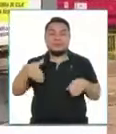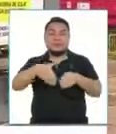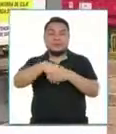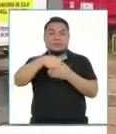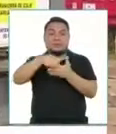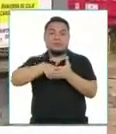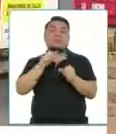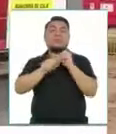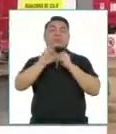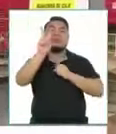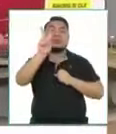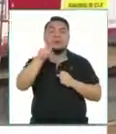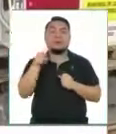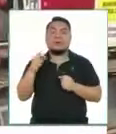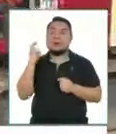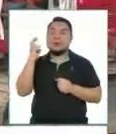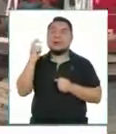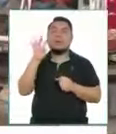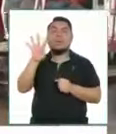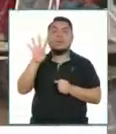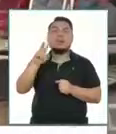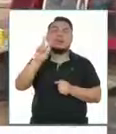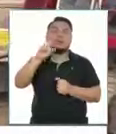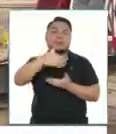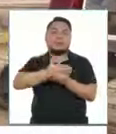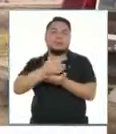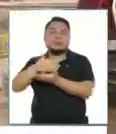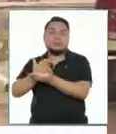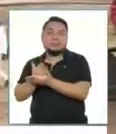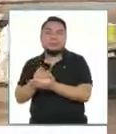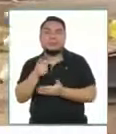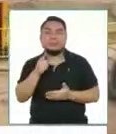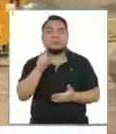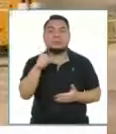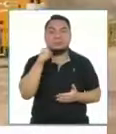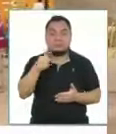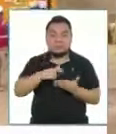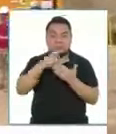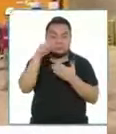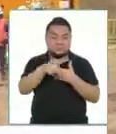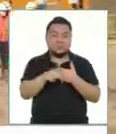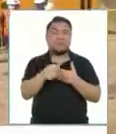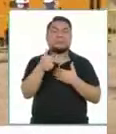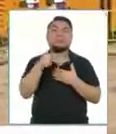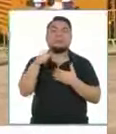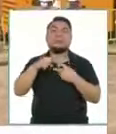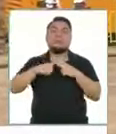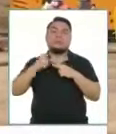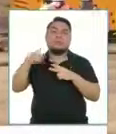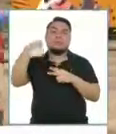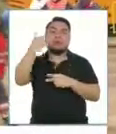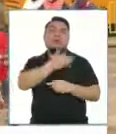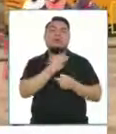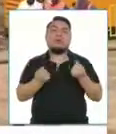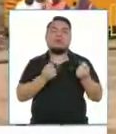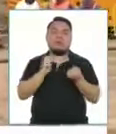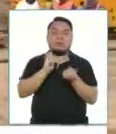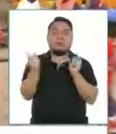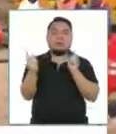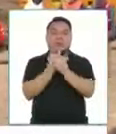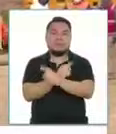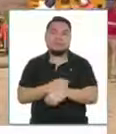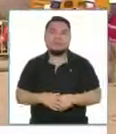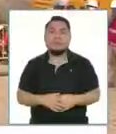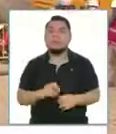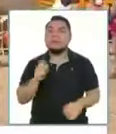contrato de la línea 2, la línea 4 la partieron en dos partes, una parte que está con este proyecto y otra que es la que vamos a empezar en el gobierno-gobierno. Bien, ministro,